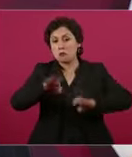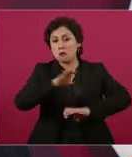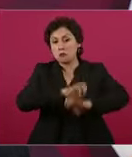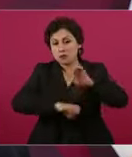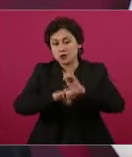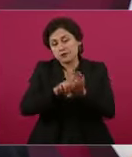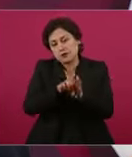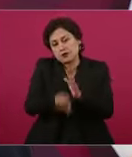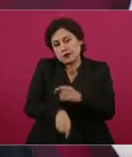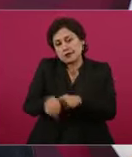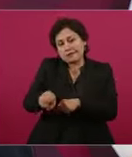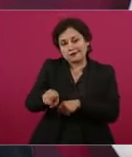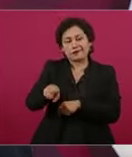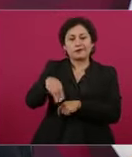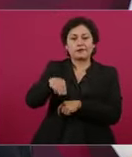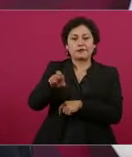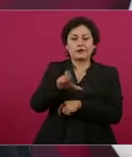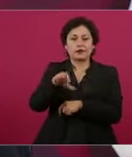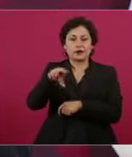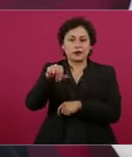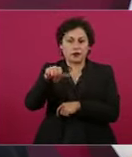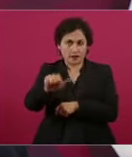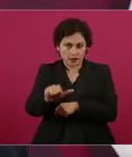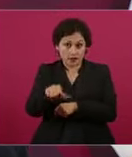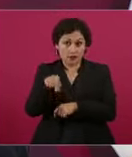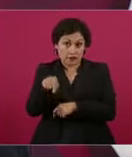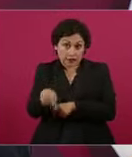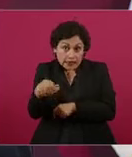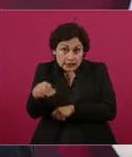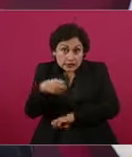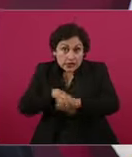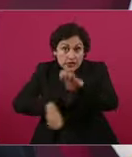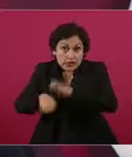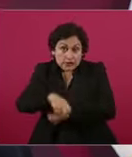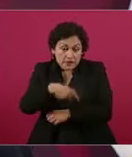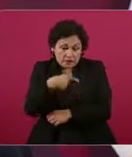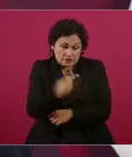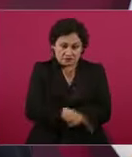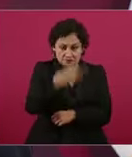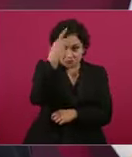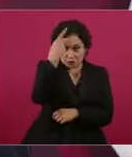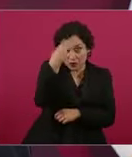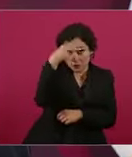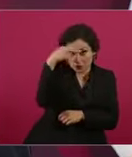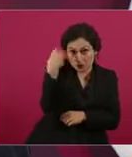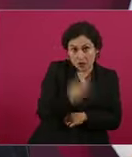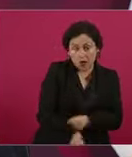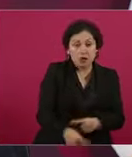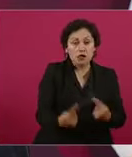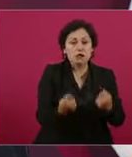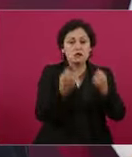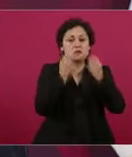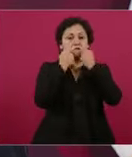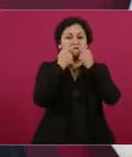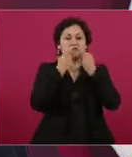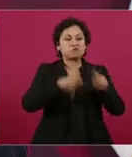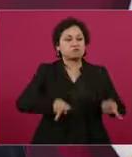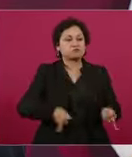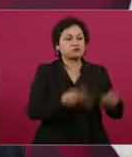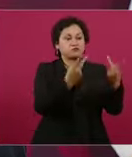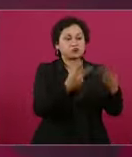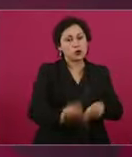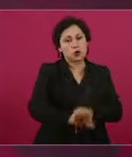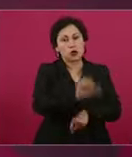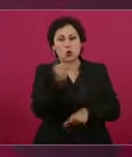pública y la vendieron en el gobierno de Fox y también vendieron Aeroméxico, que era otra